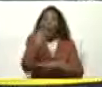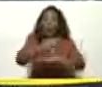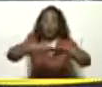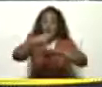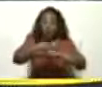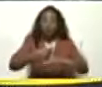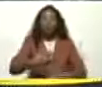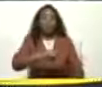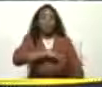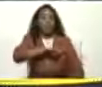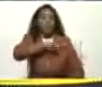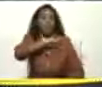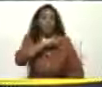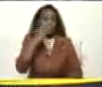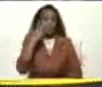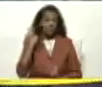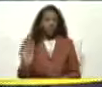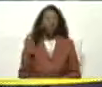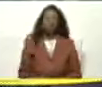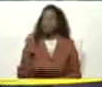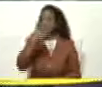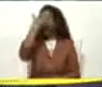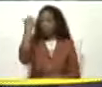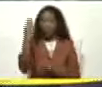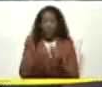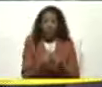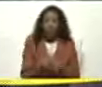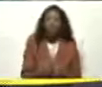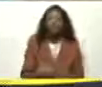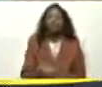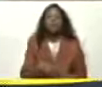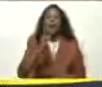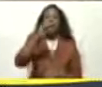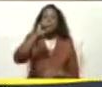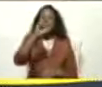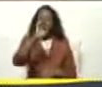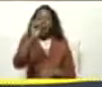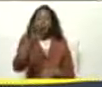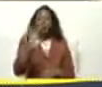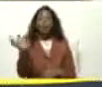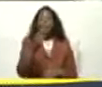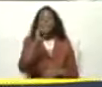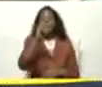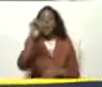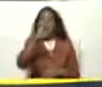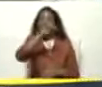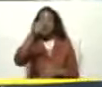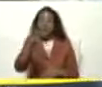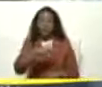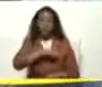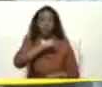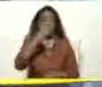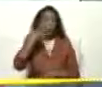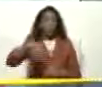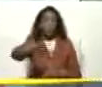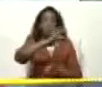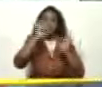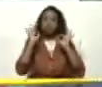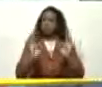Además Que nadie se olvide Fue Marcos Pérez Jiménez Que construyó Esa inmensa Ciudad